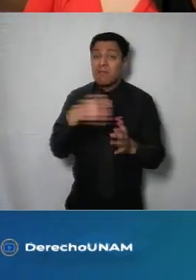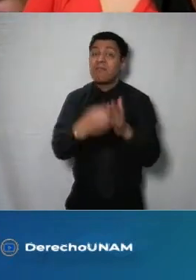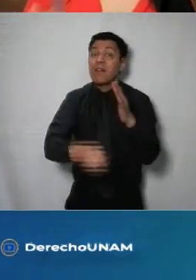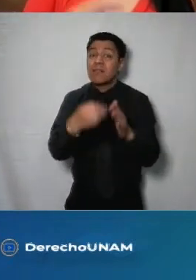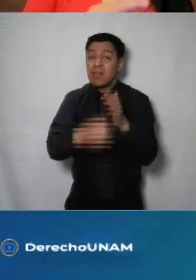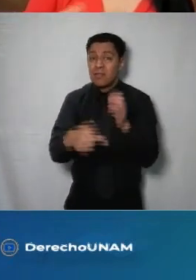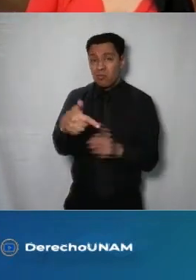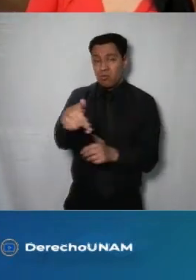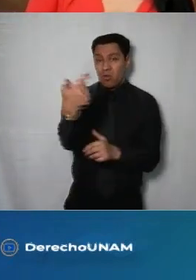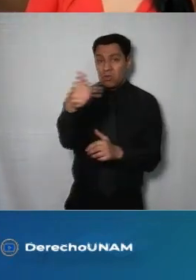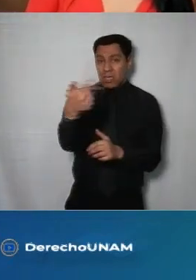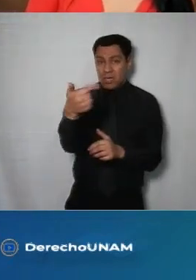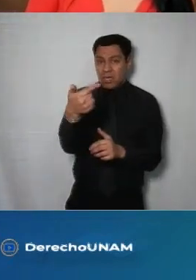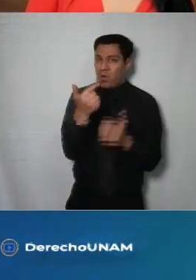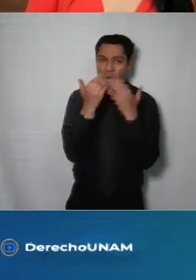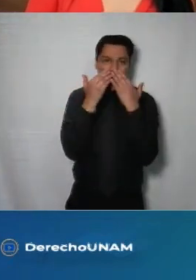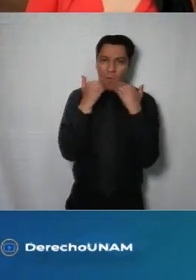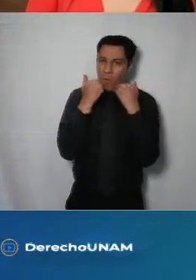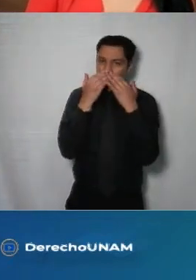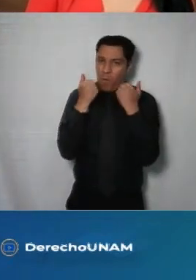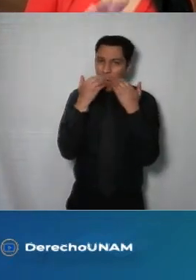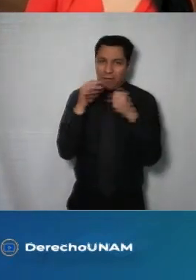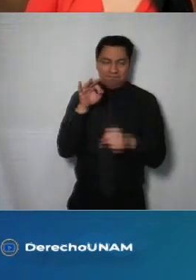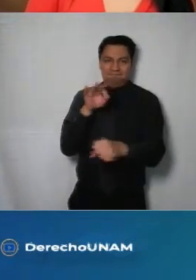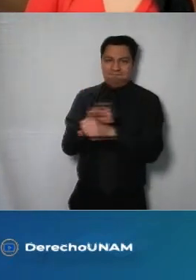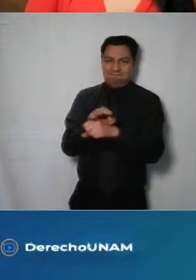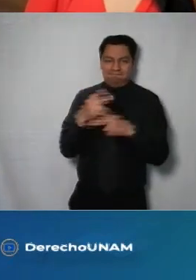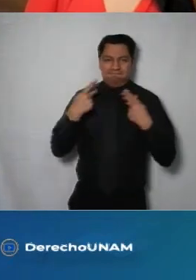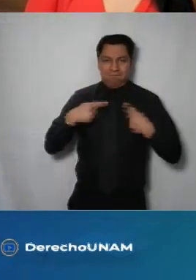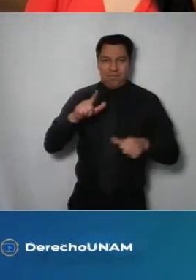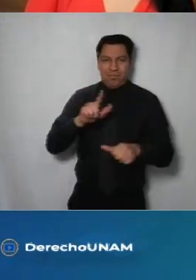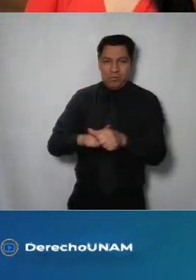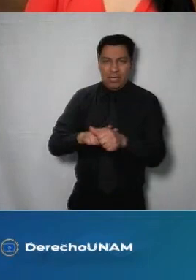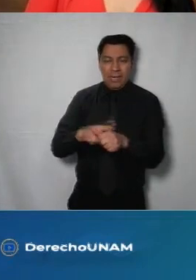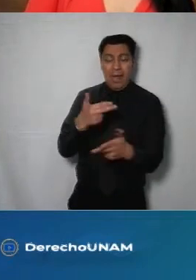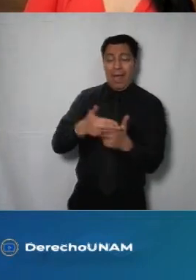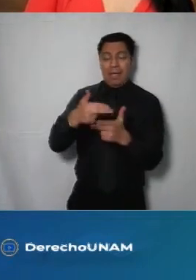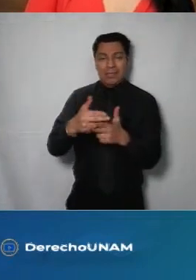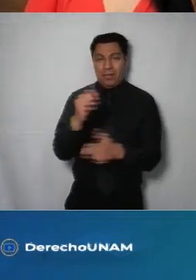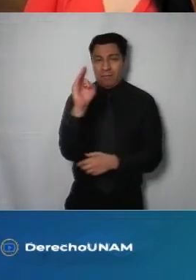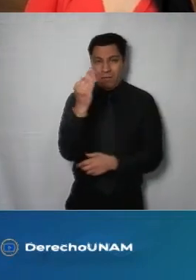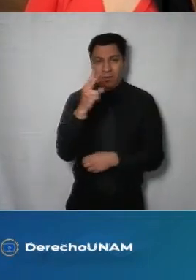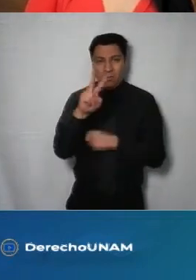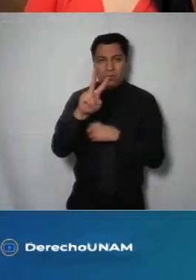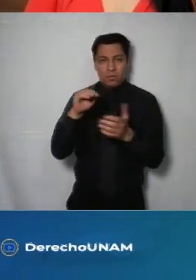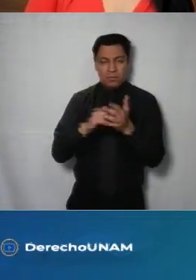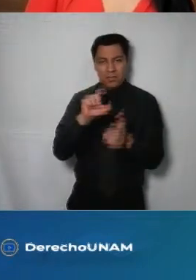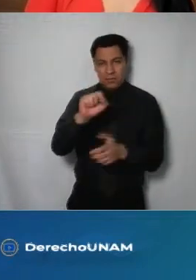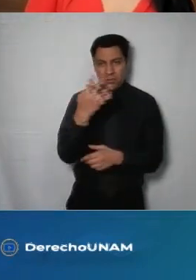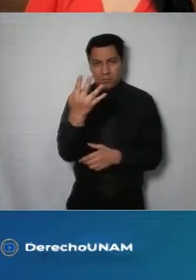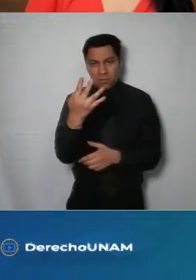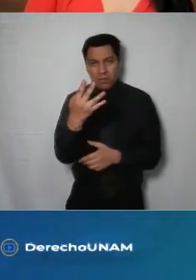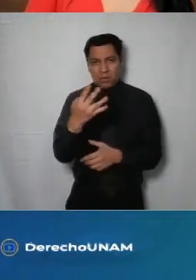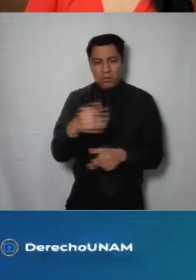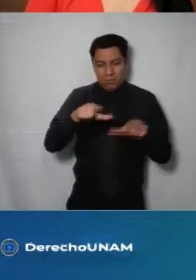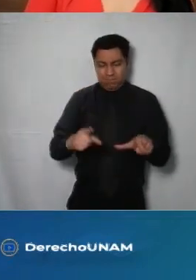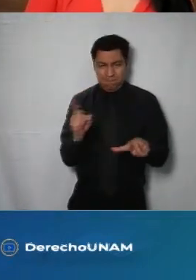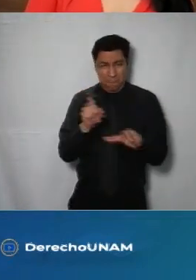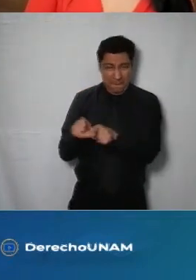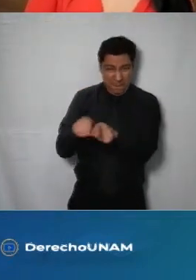12 no tendrían ningún sistema de datos personal al parecer hasta febrero de 2024 lo que teníamos eran 2